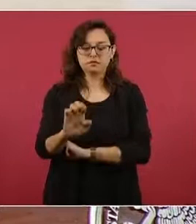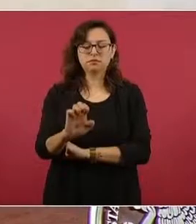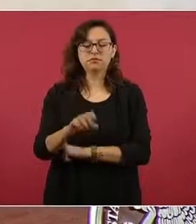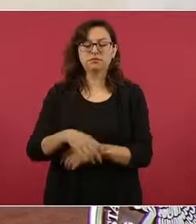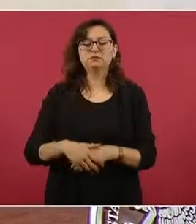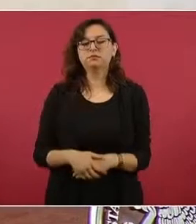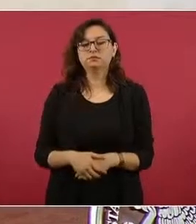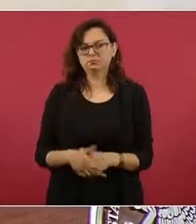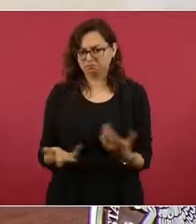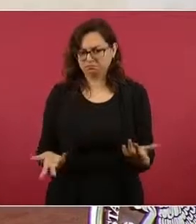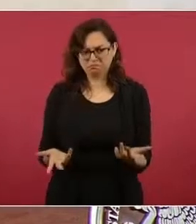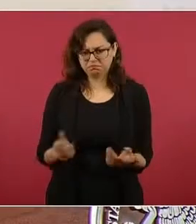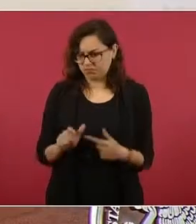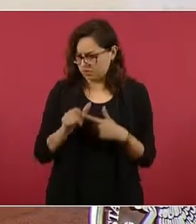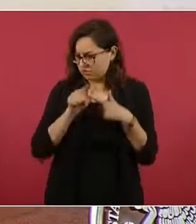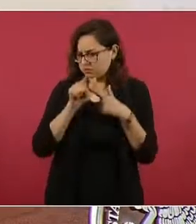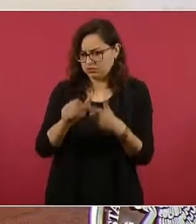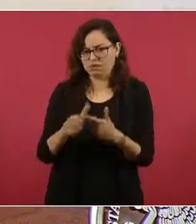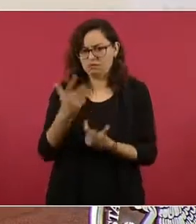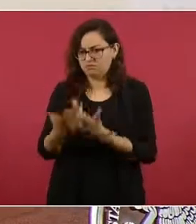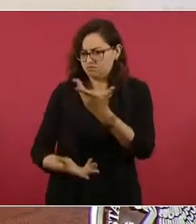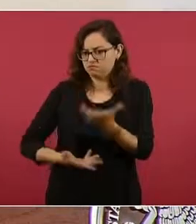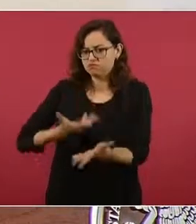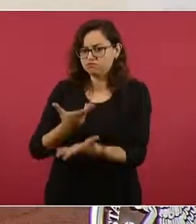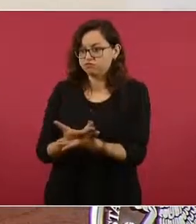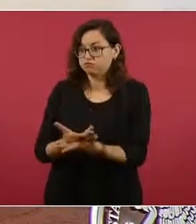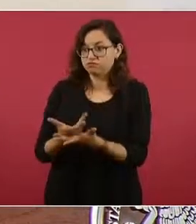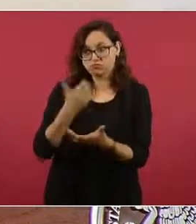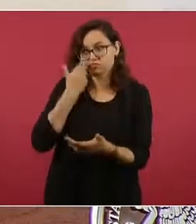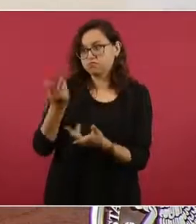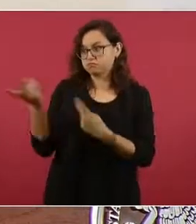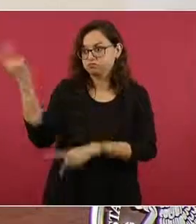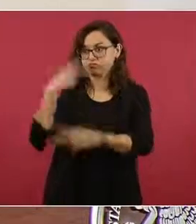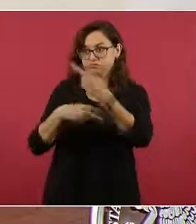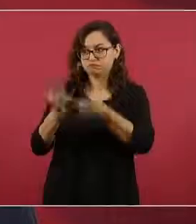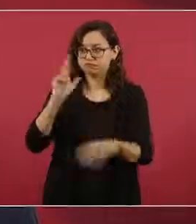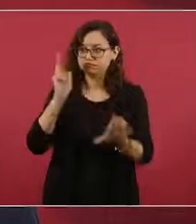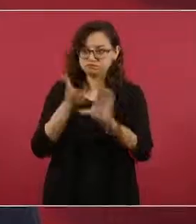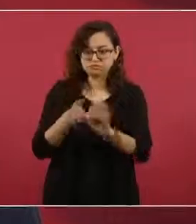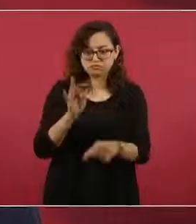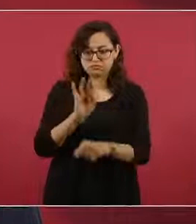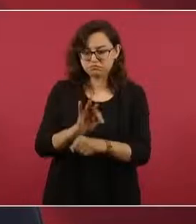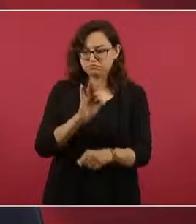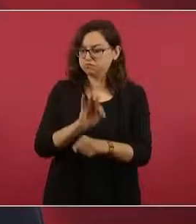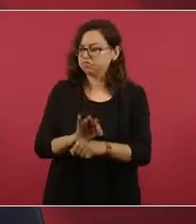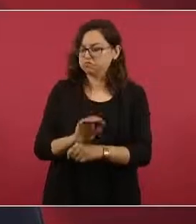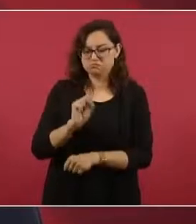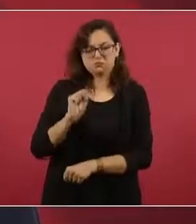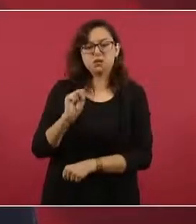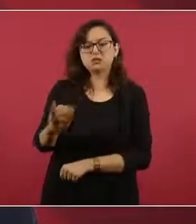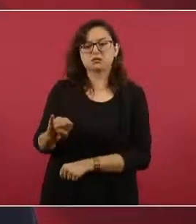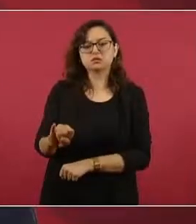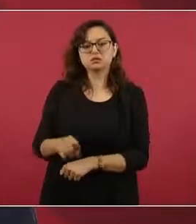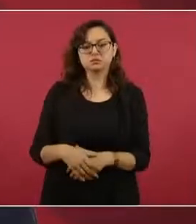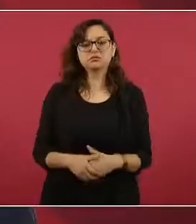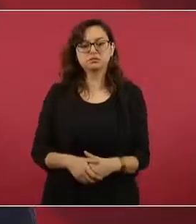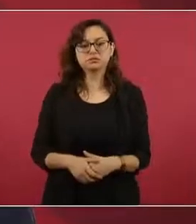ofrecemos el asilo y estamos